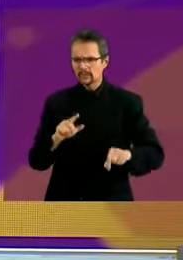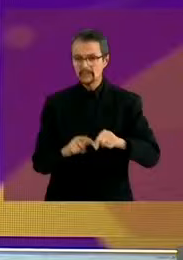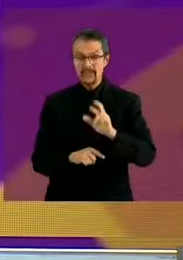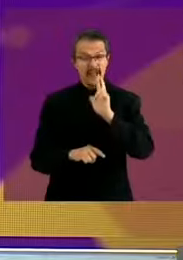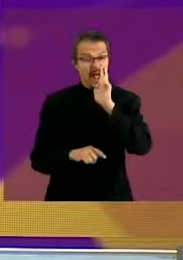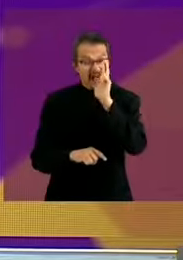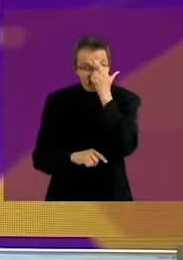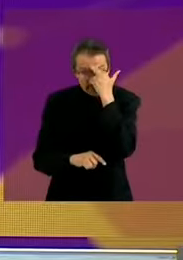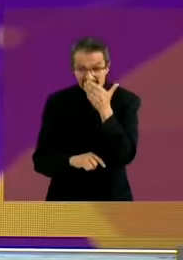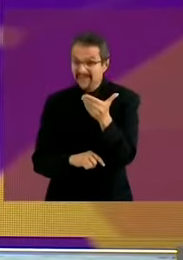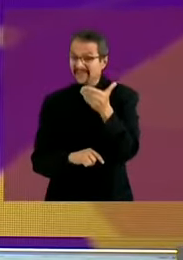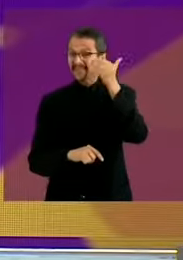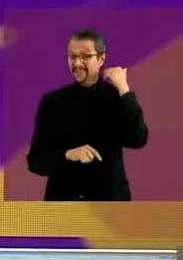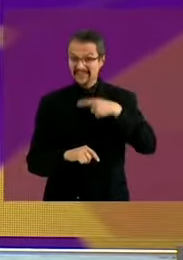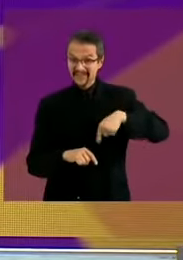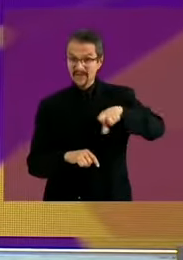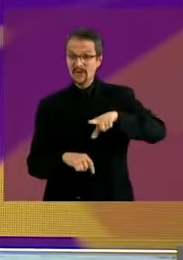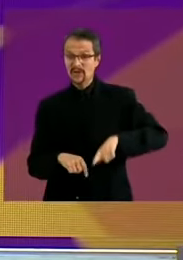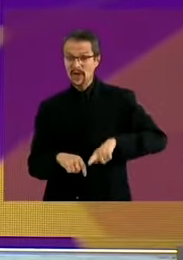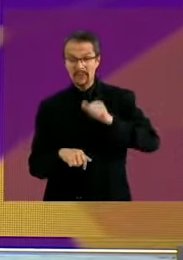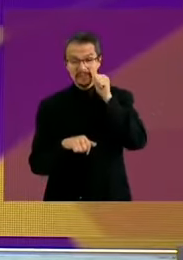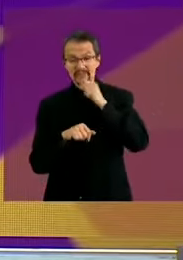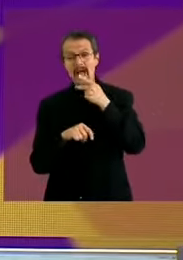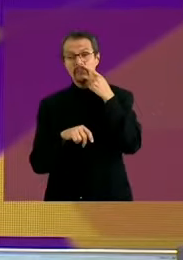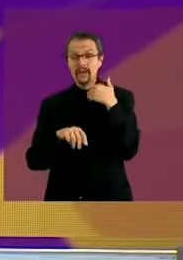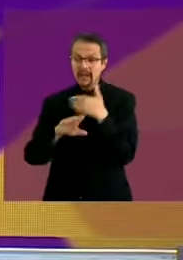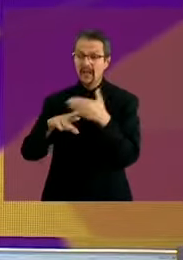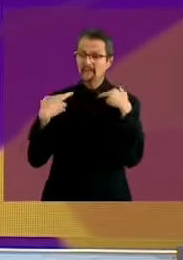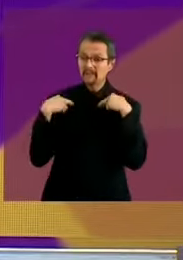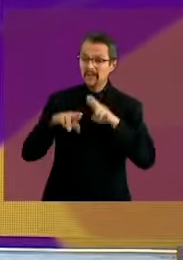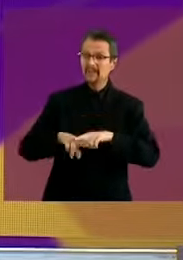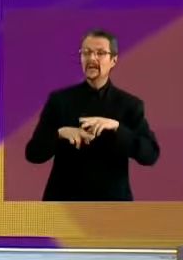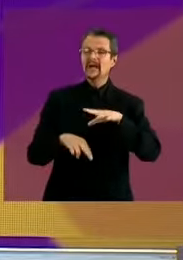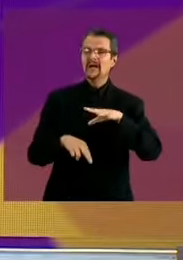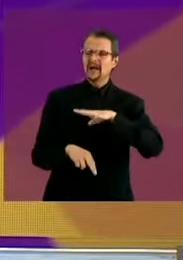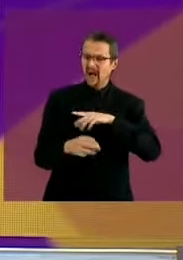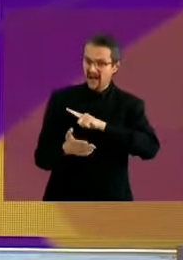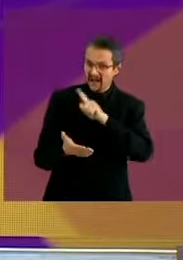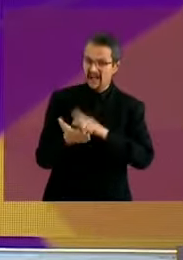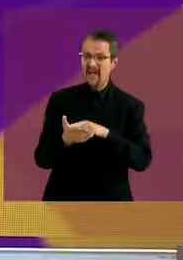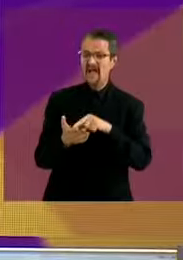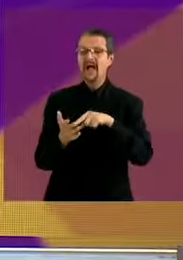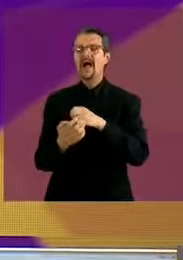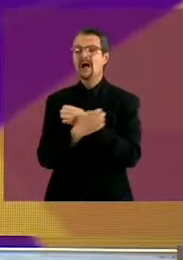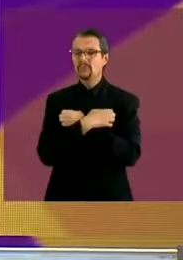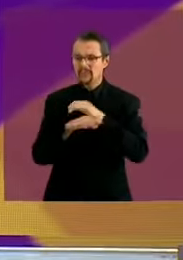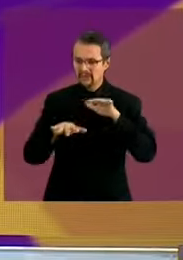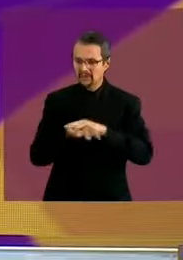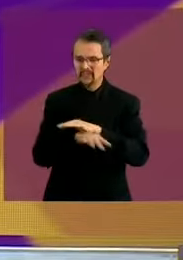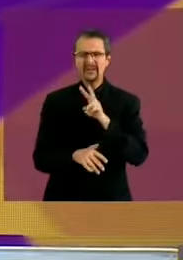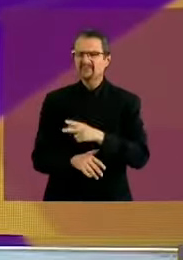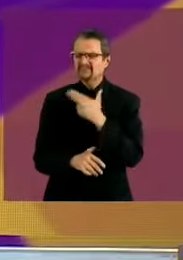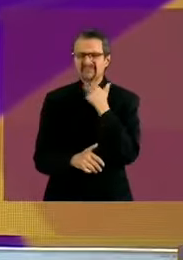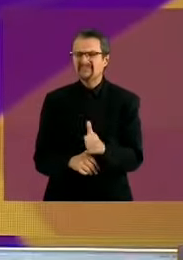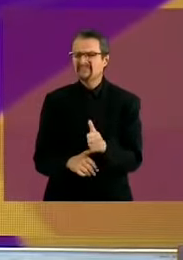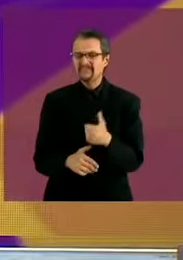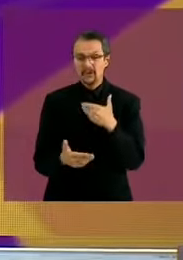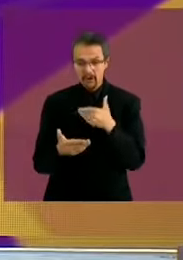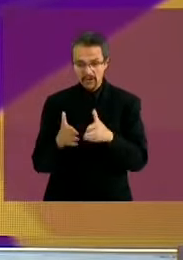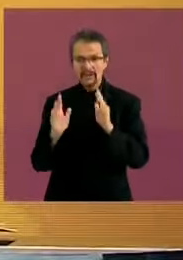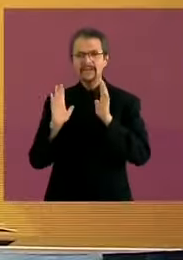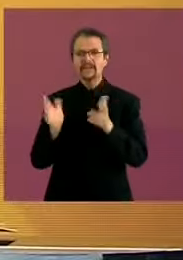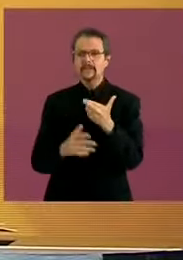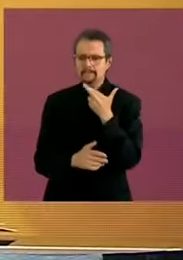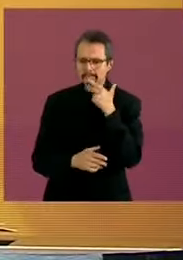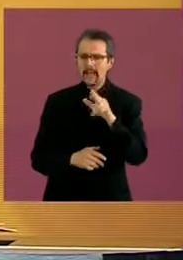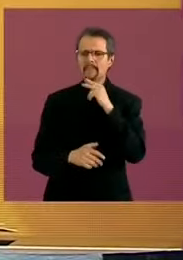criminalizaron, hicieron la reforma educativa que no sirvió de nada. Ahora ya está funcionando y vamos a hacerlo funcionar mejor. Por